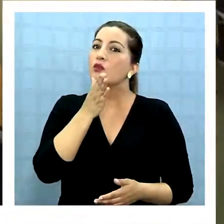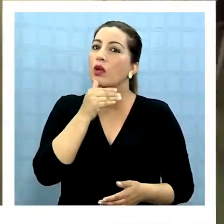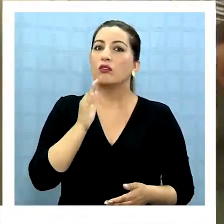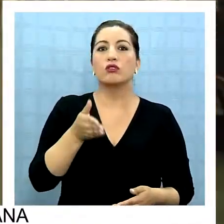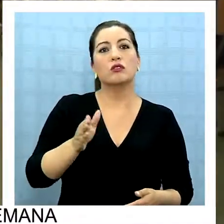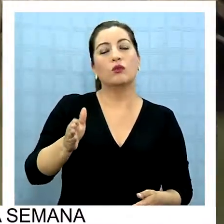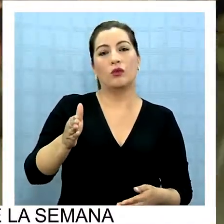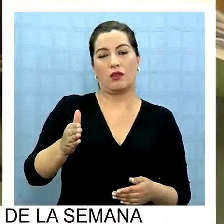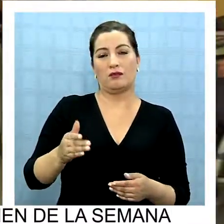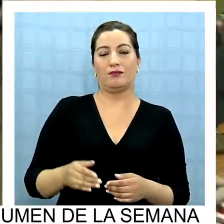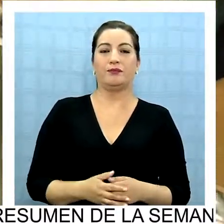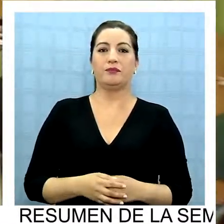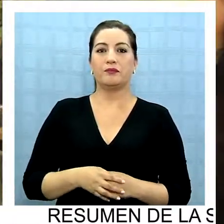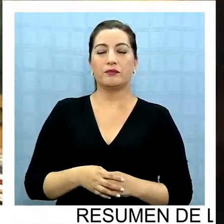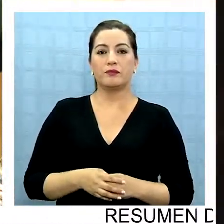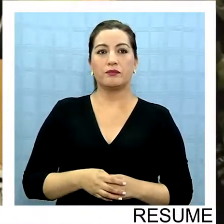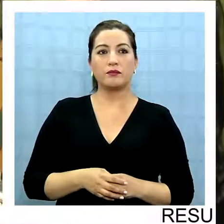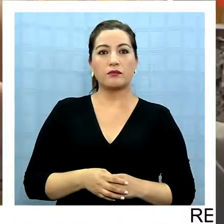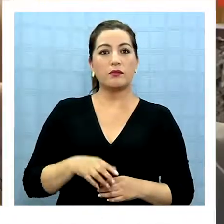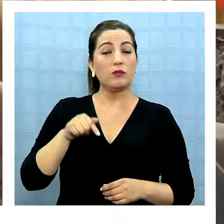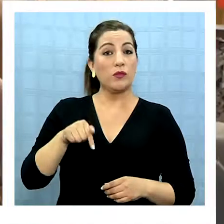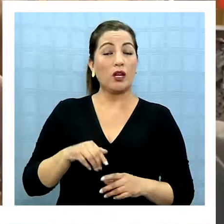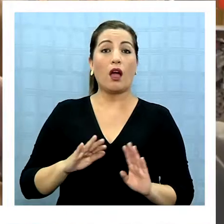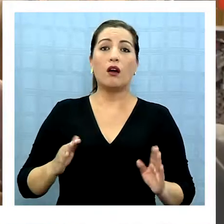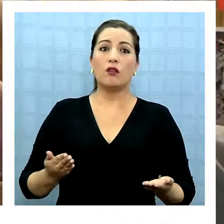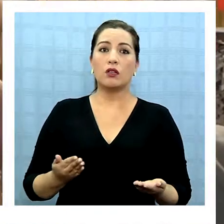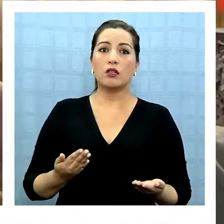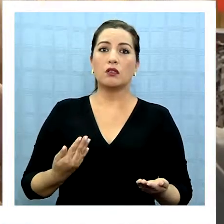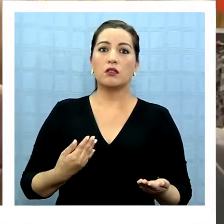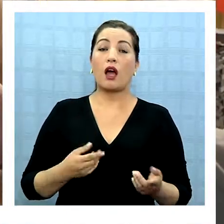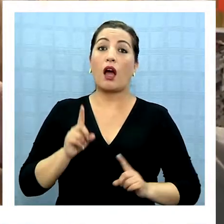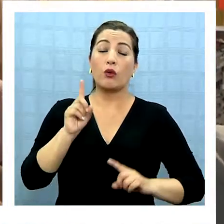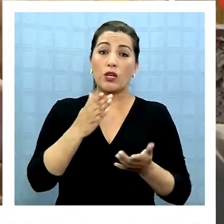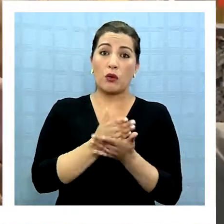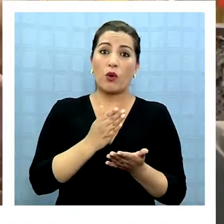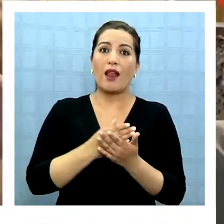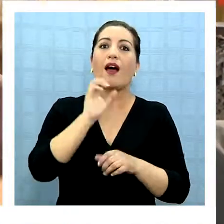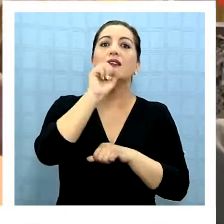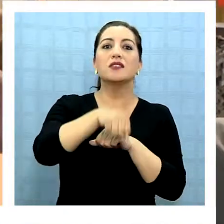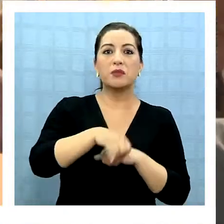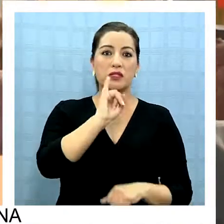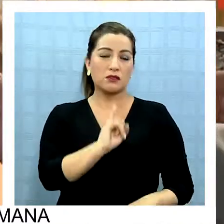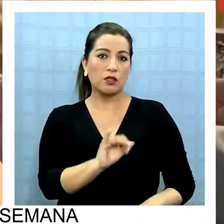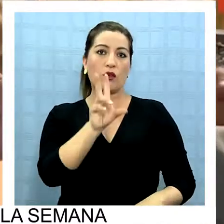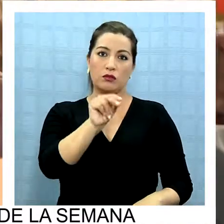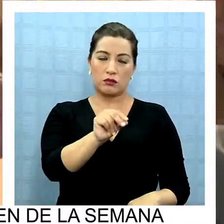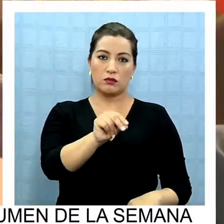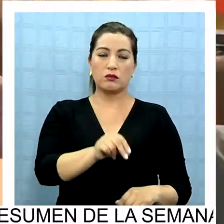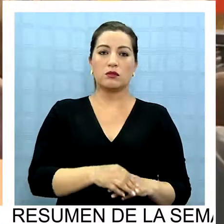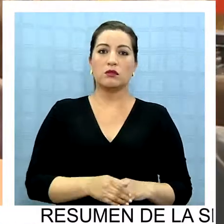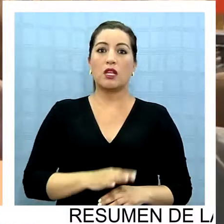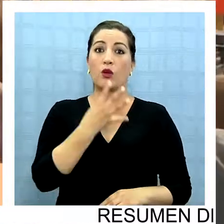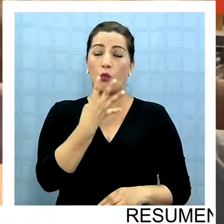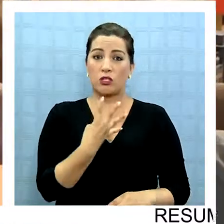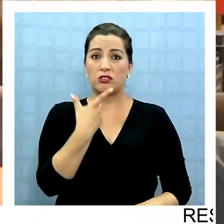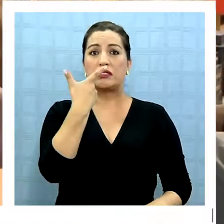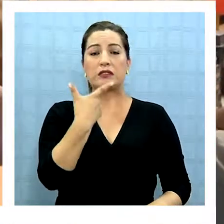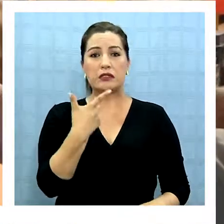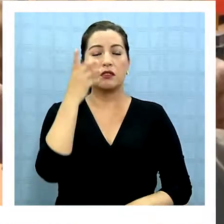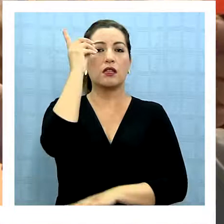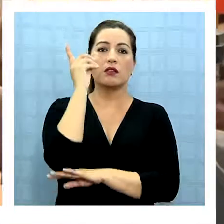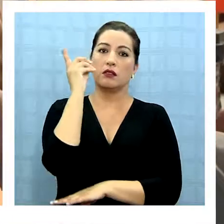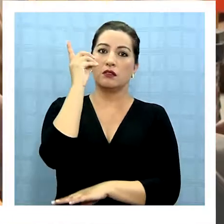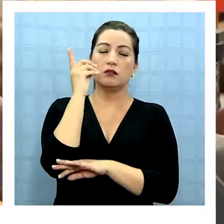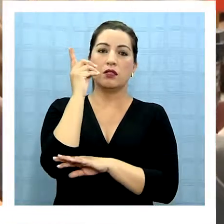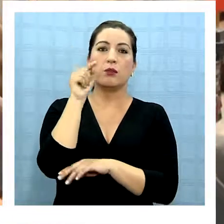continuidad de estudios. Lo que viene es aceptación o rechazo esta semana, y el 4 y el 7 de diciembre,